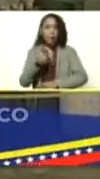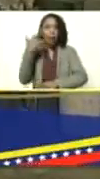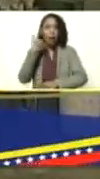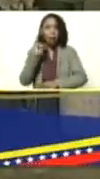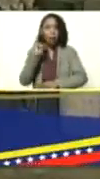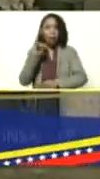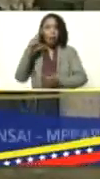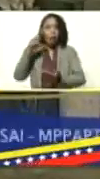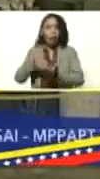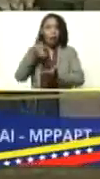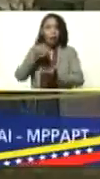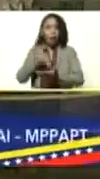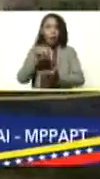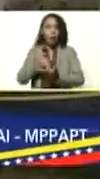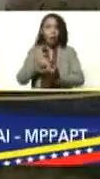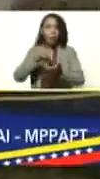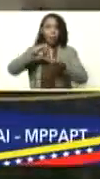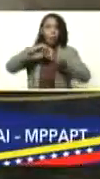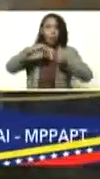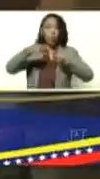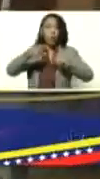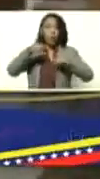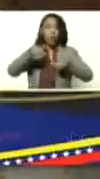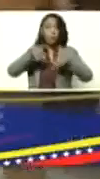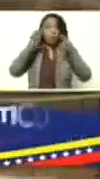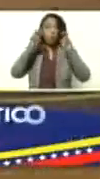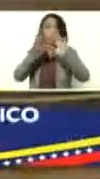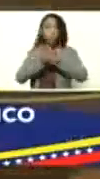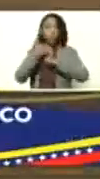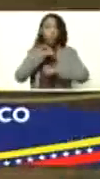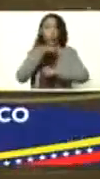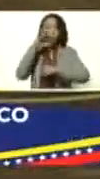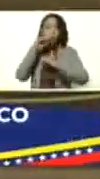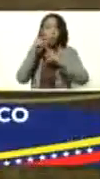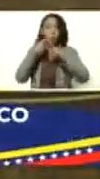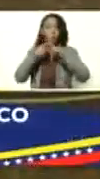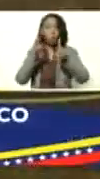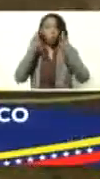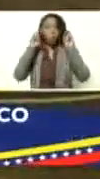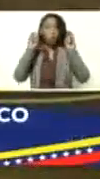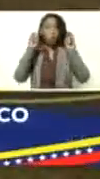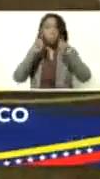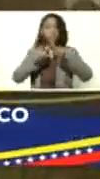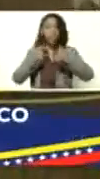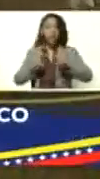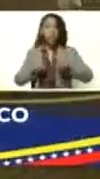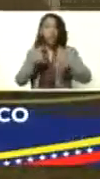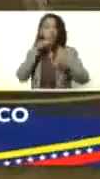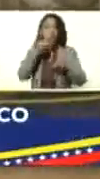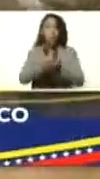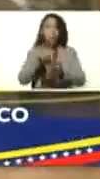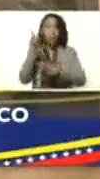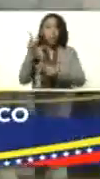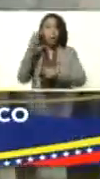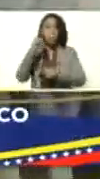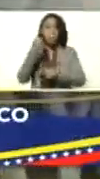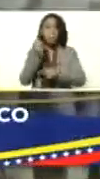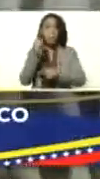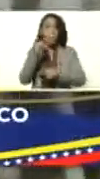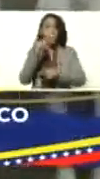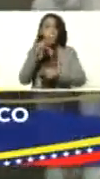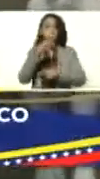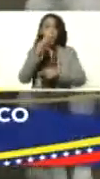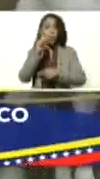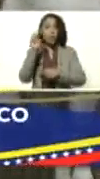cabras de alta genética. En este caso, estamos hablando de otras razas distintas a las que ya han mencionado, que tienen allá en Mampote. Estamos